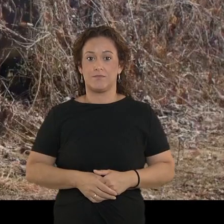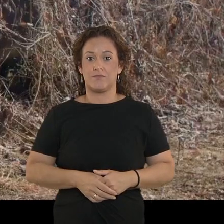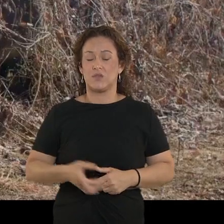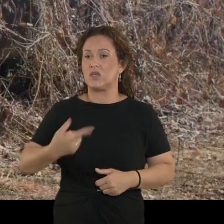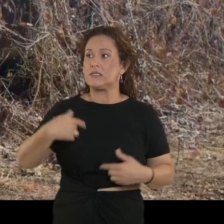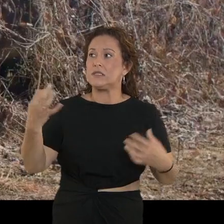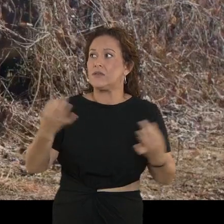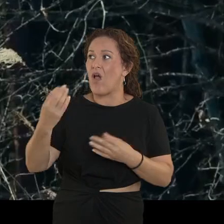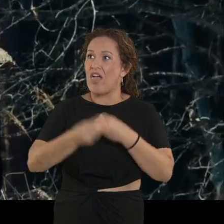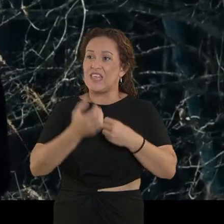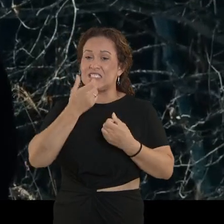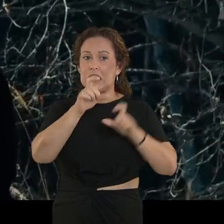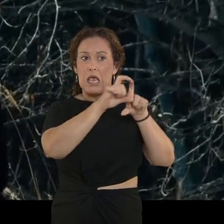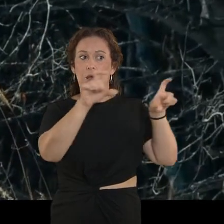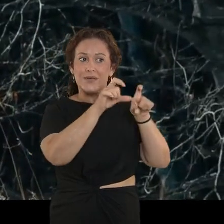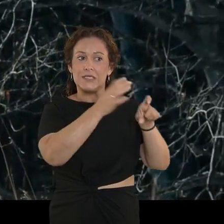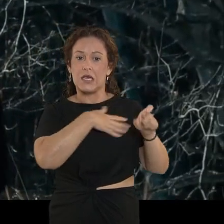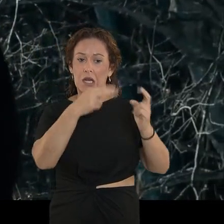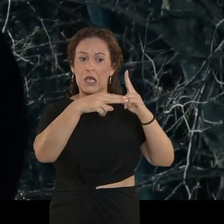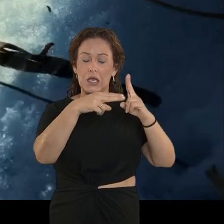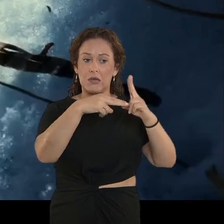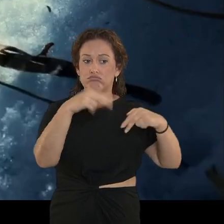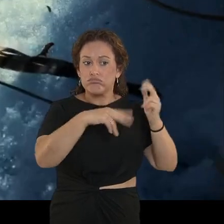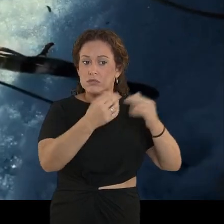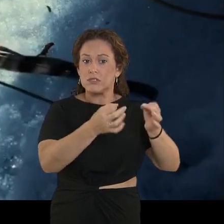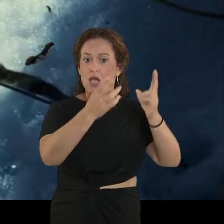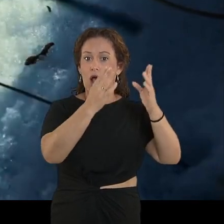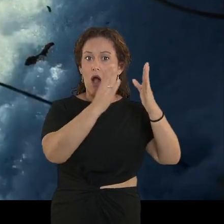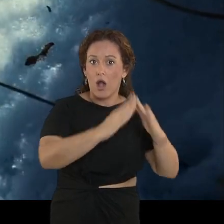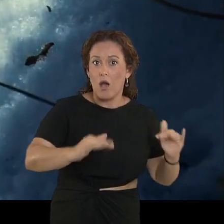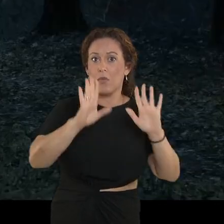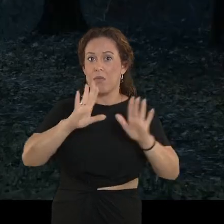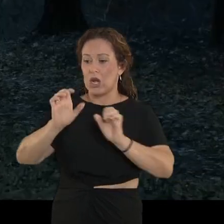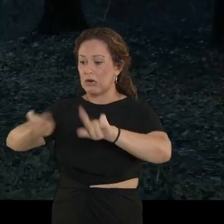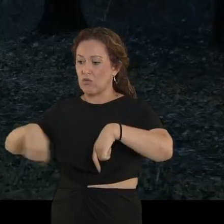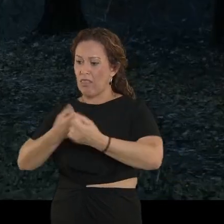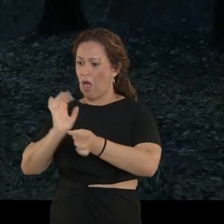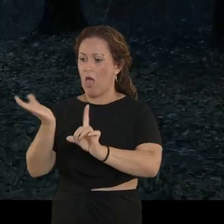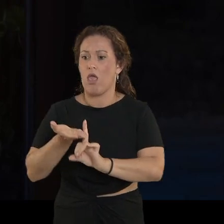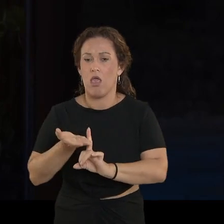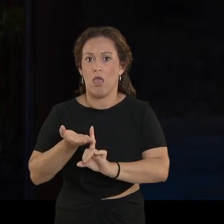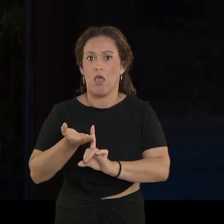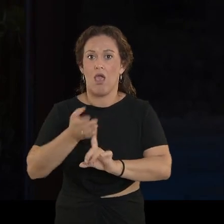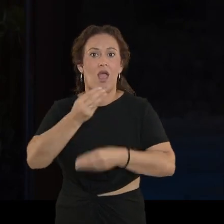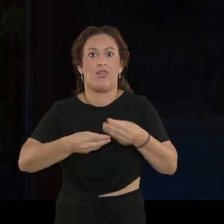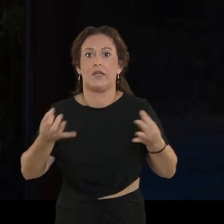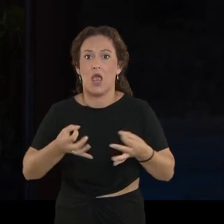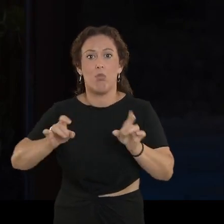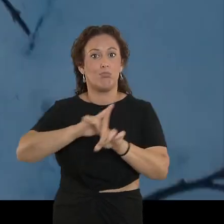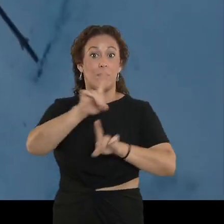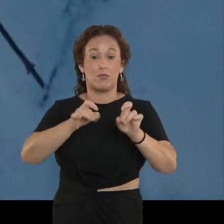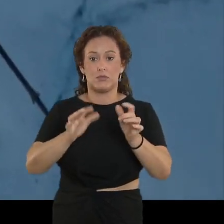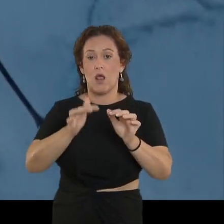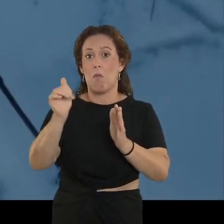¿Qué deberíamos hacer si una empresa quisiera construir un camping a costa de nuestra naturaleza? Es la pregunta